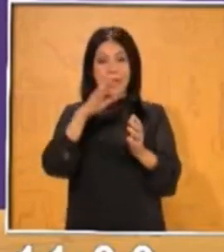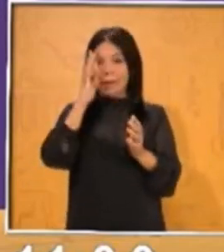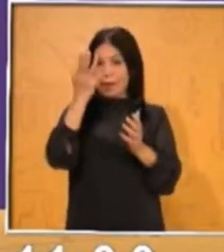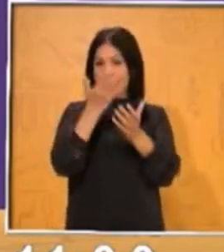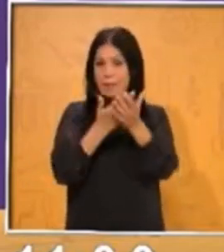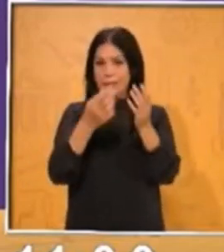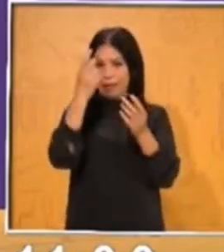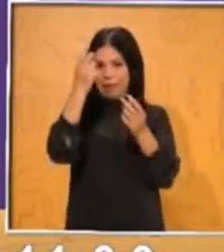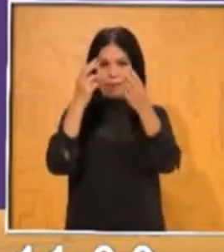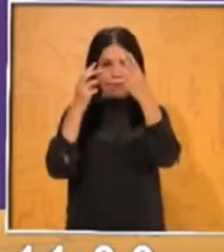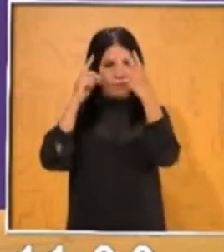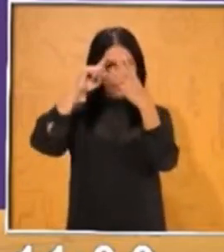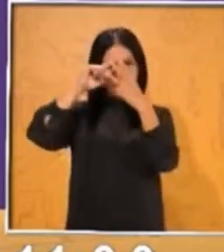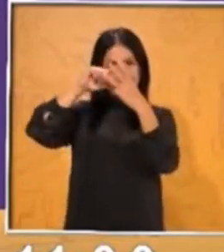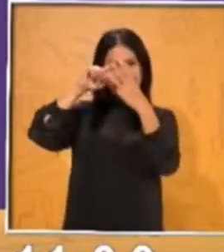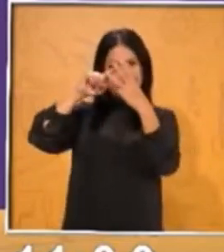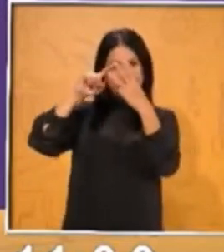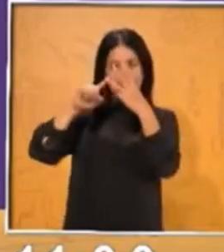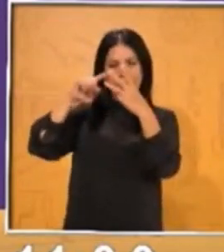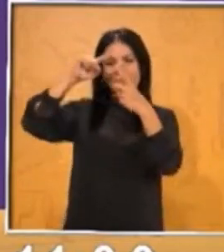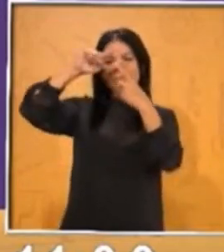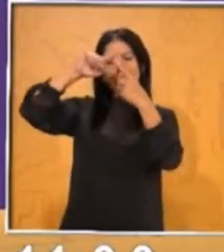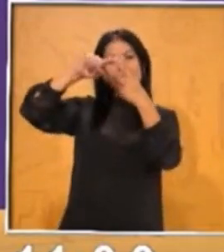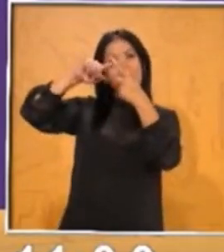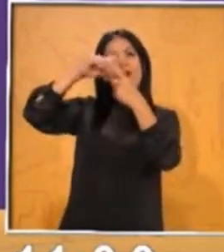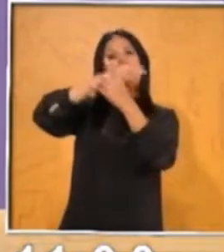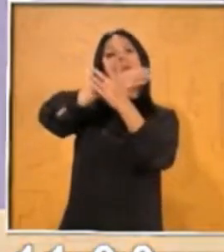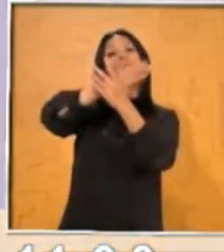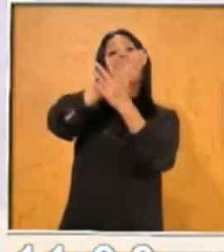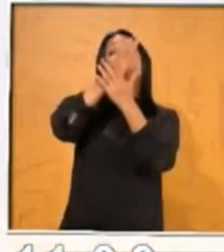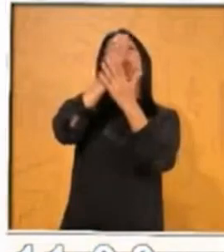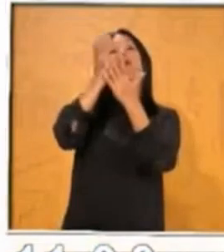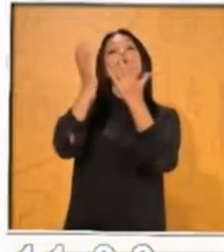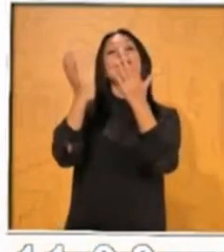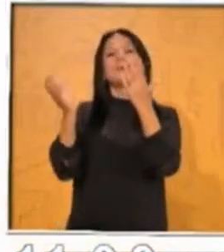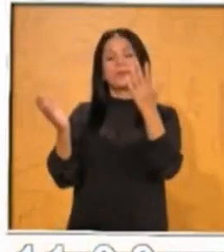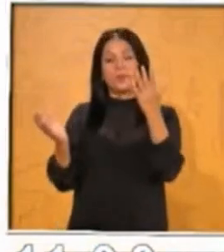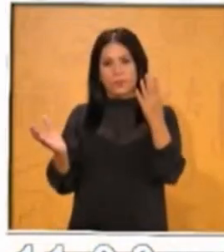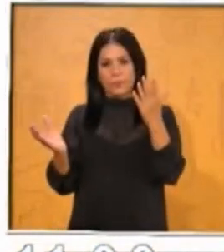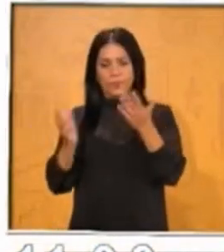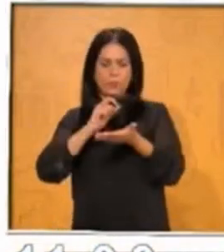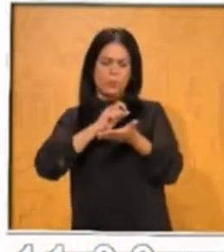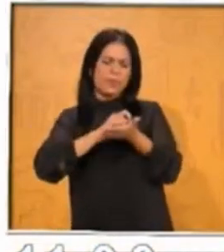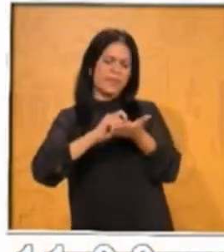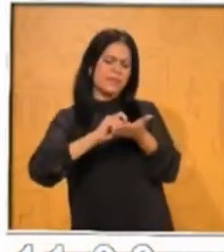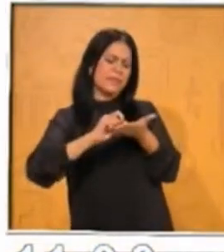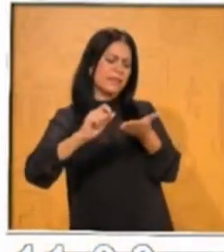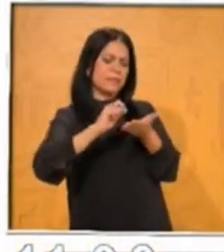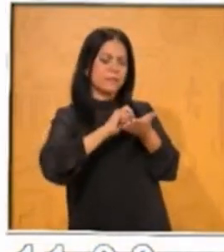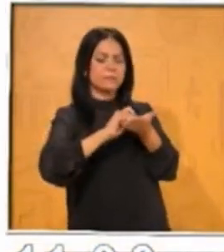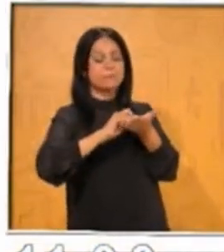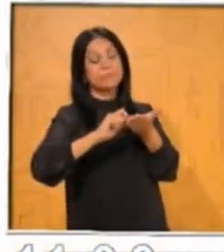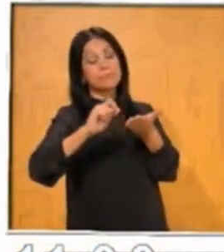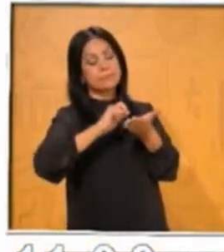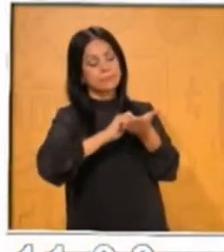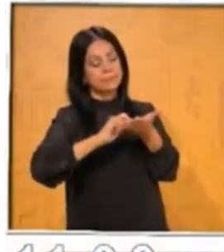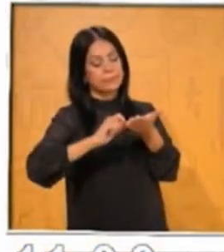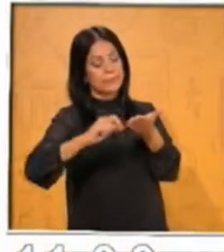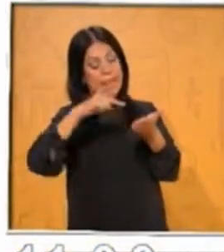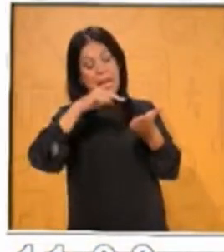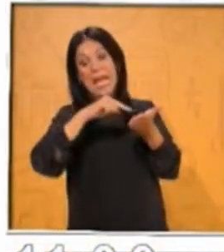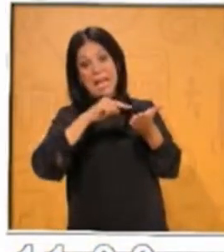vamos a ver las diferencias. El cuento es un escrito que redacta a una persona que puede tener hechos